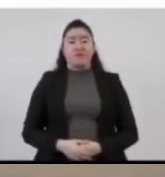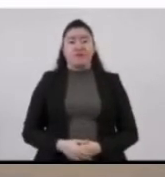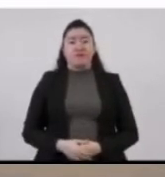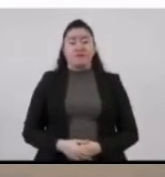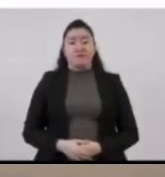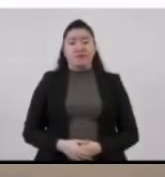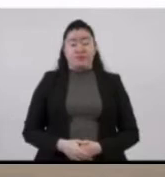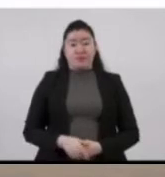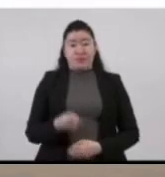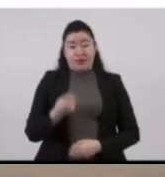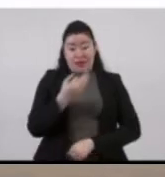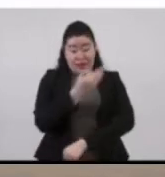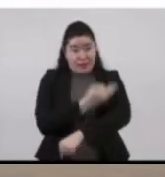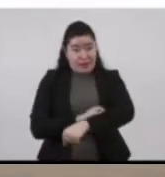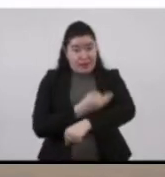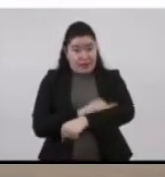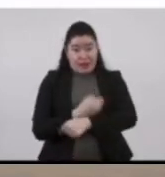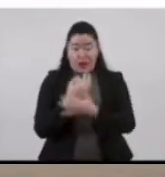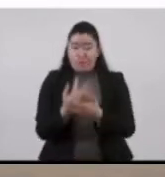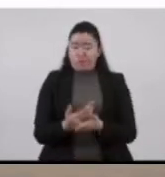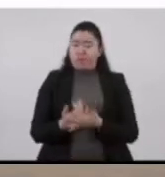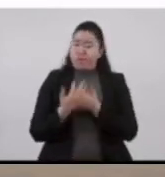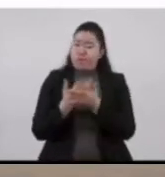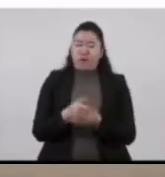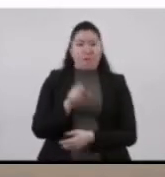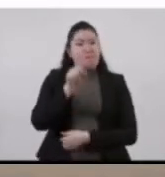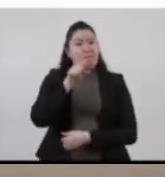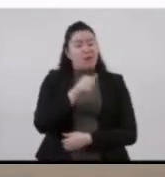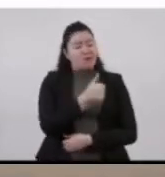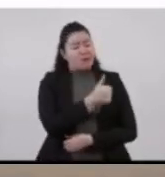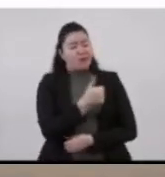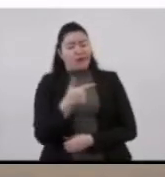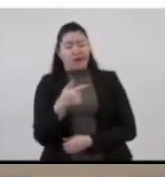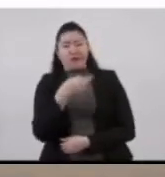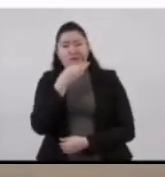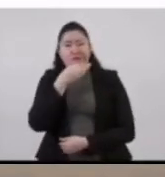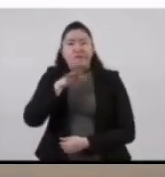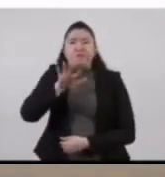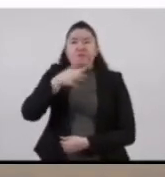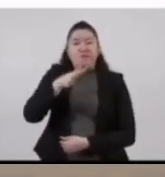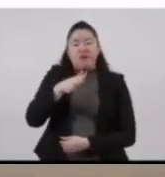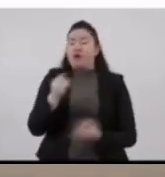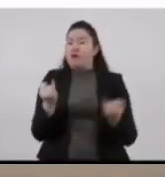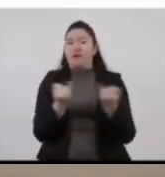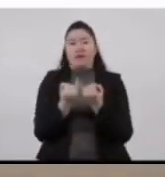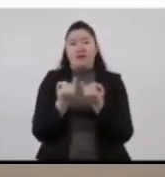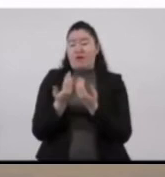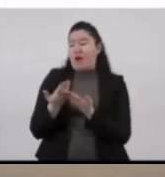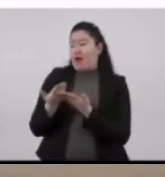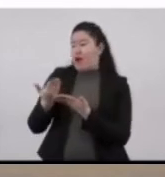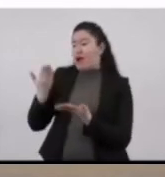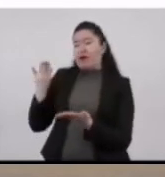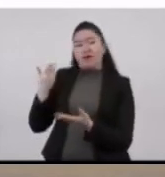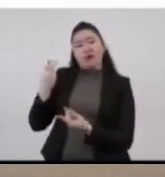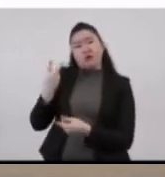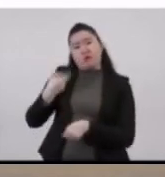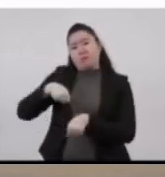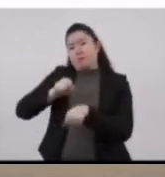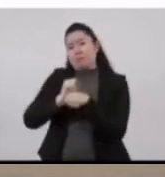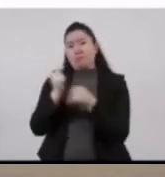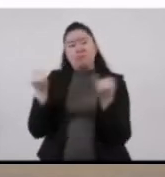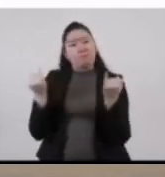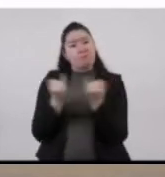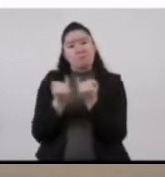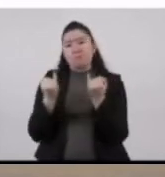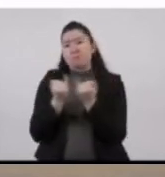Los tiempos de espera en la tarde siguen estables, digamos, entre 6 y 7 minutos, que es como han estado a lo largo de las últimas dos semanas, con